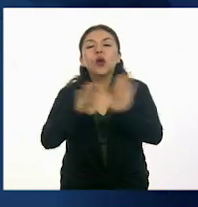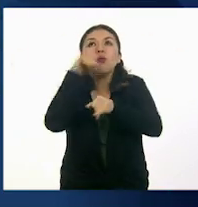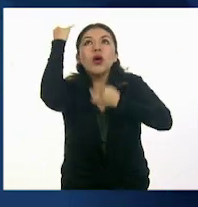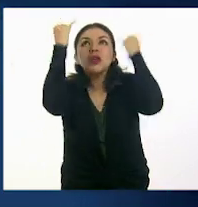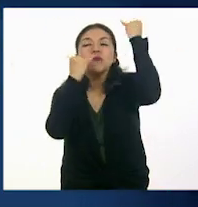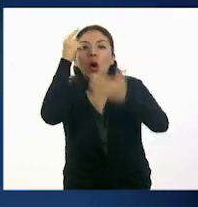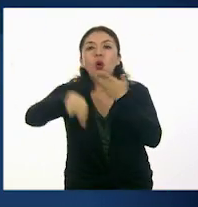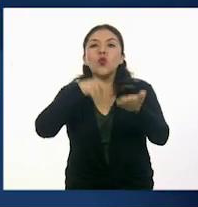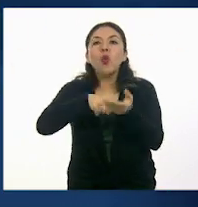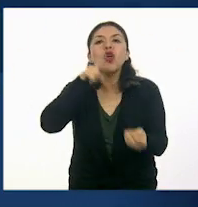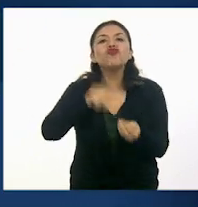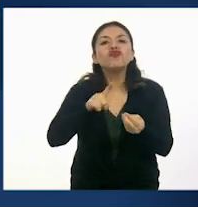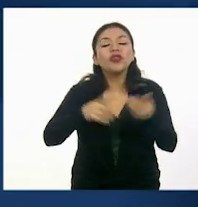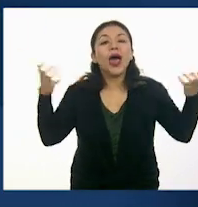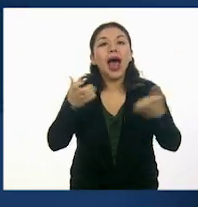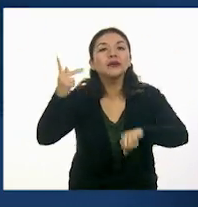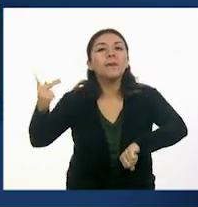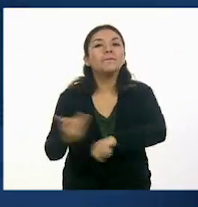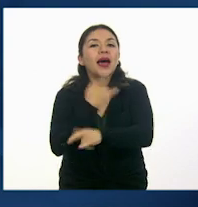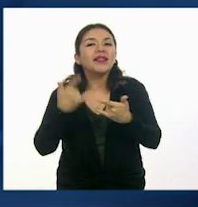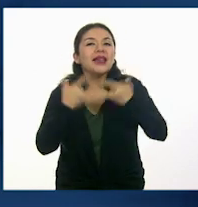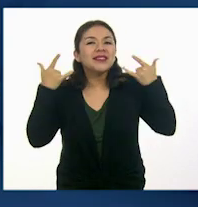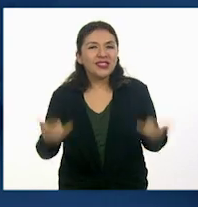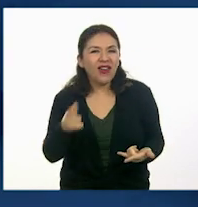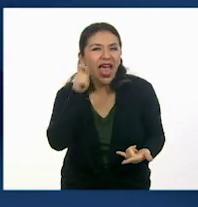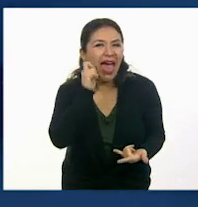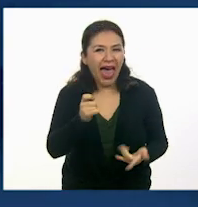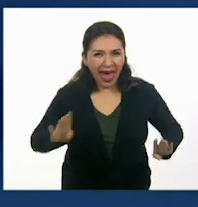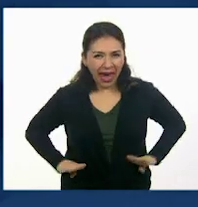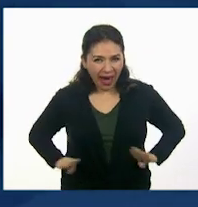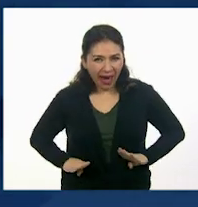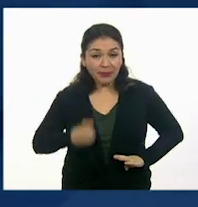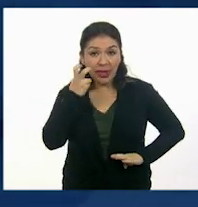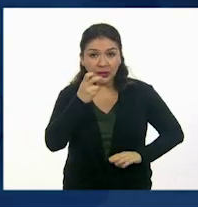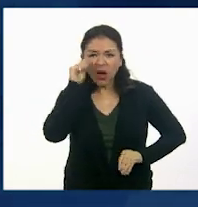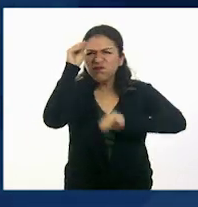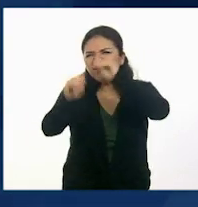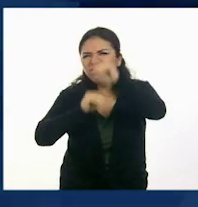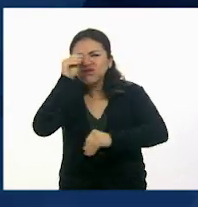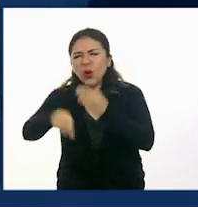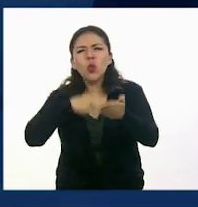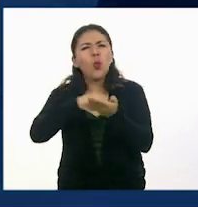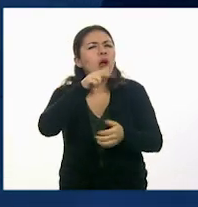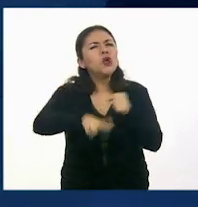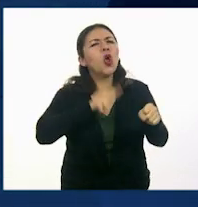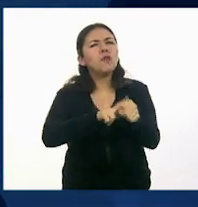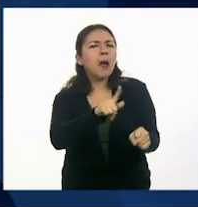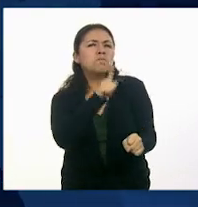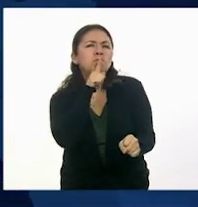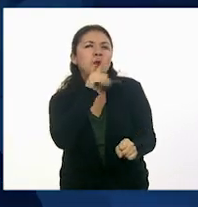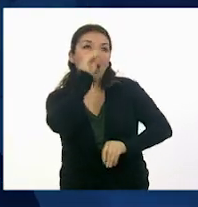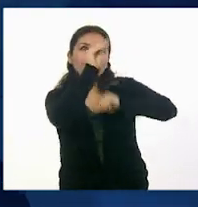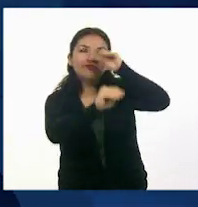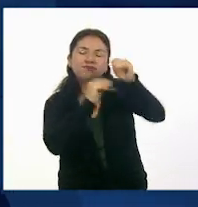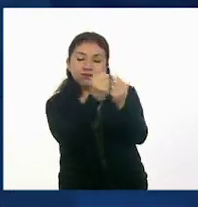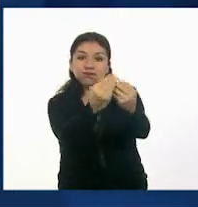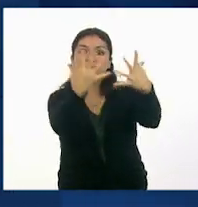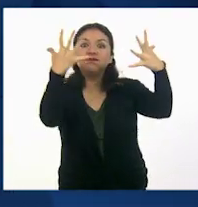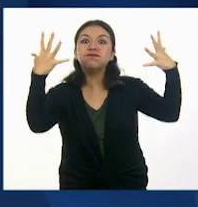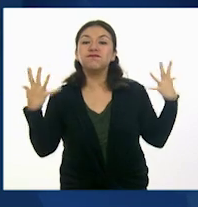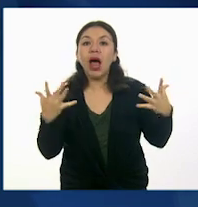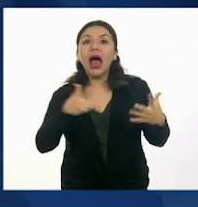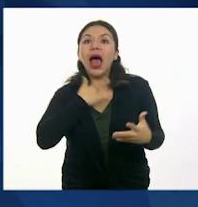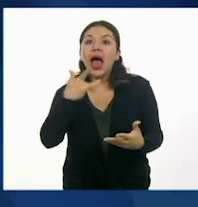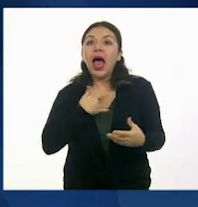en que se realizarán las acciones de una representación. Al transformar un espacio cotidiano en un espacio de ficción, lo